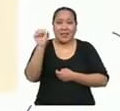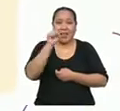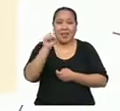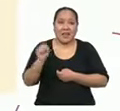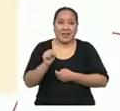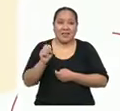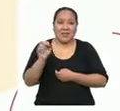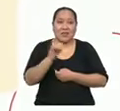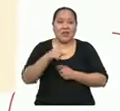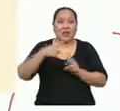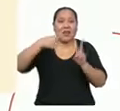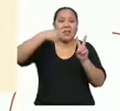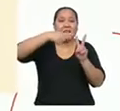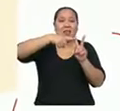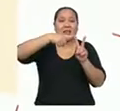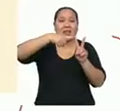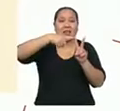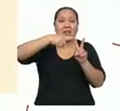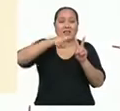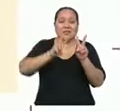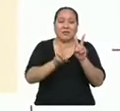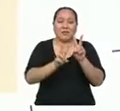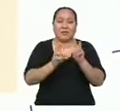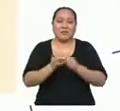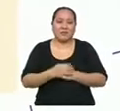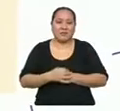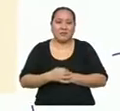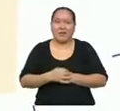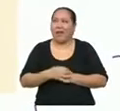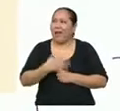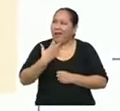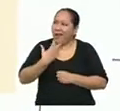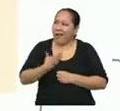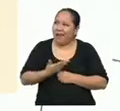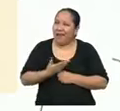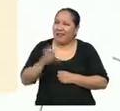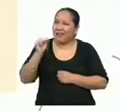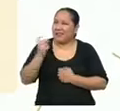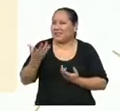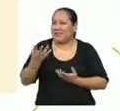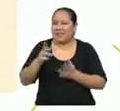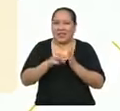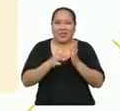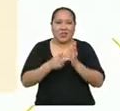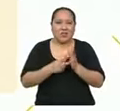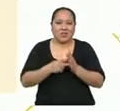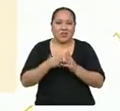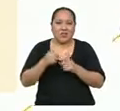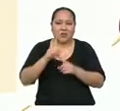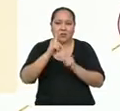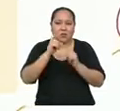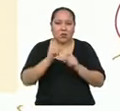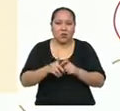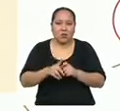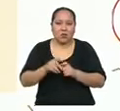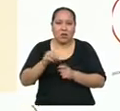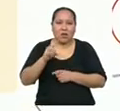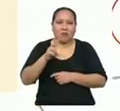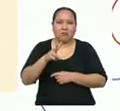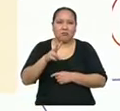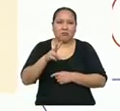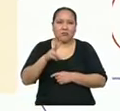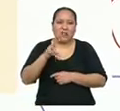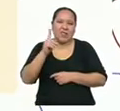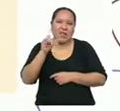igual a la raíz cuadrada de la varianza. Ah, entonces, si nos piden hallar la desviación